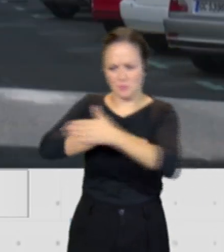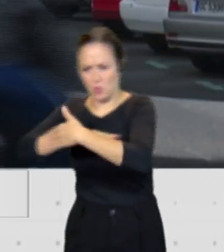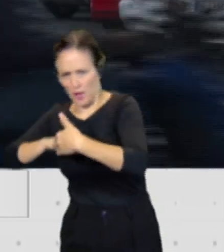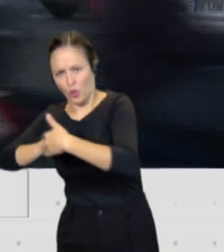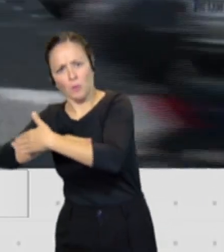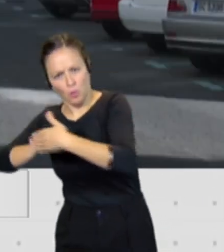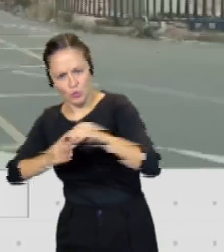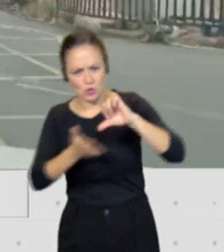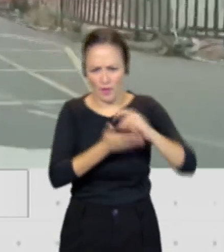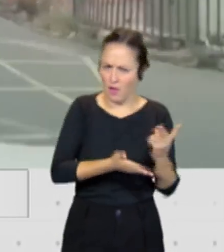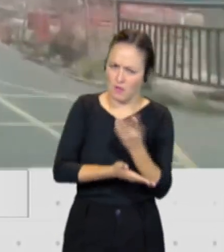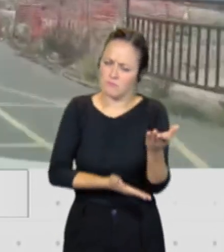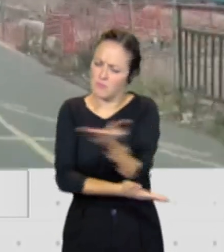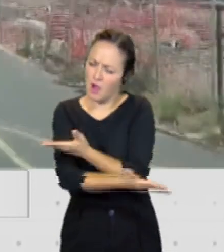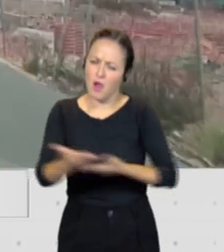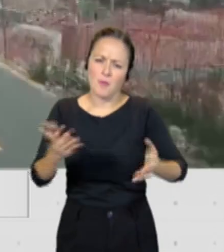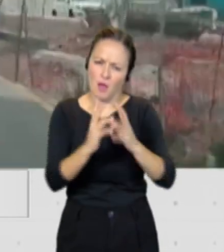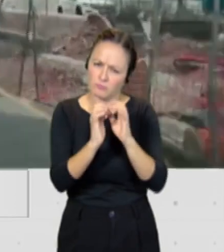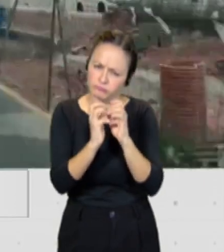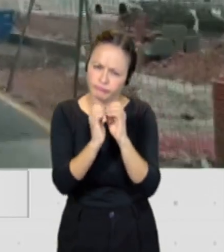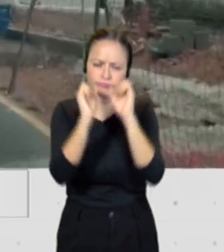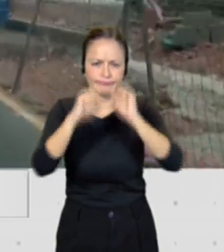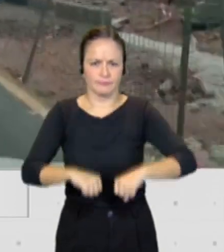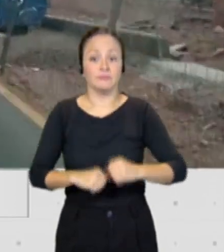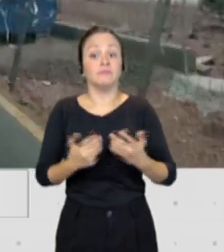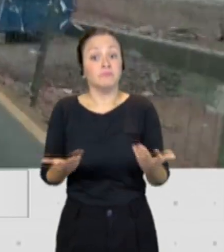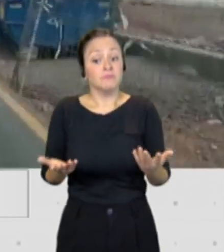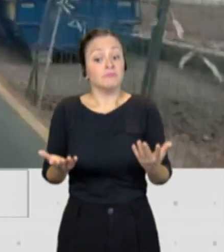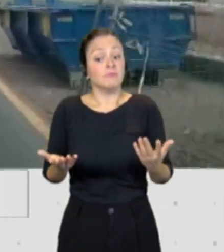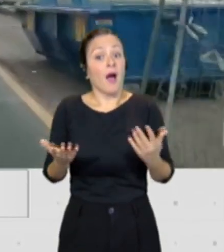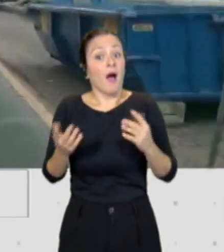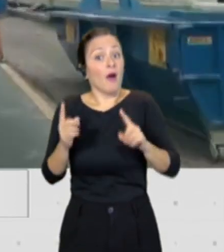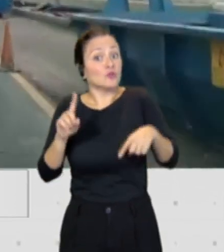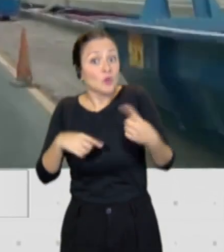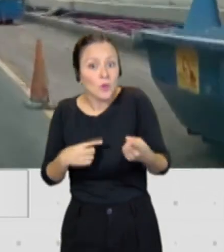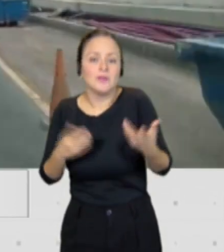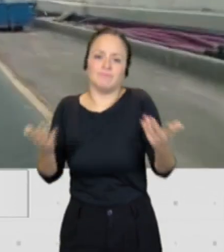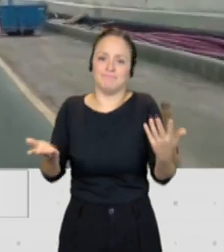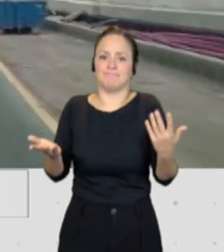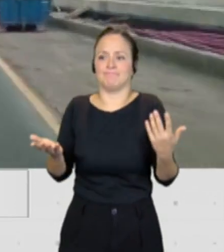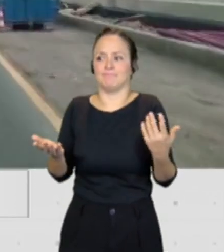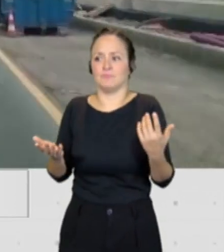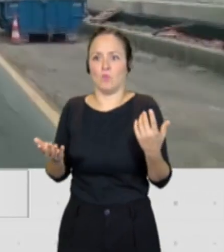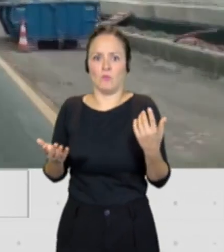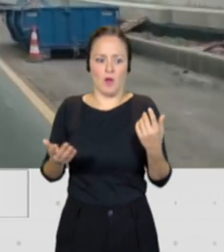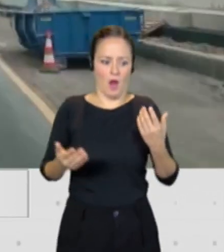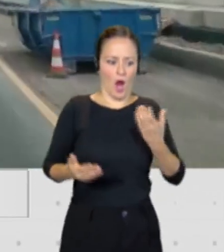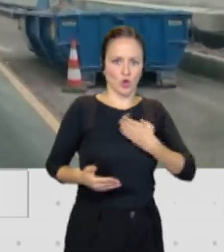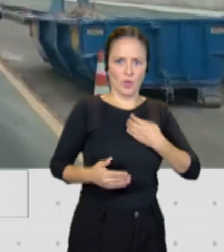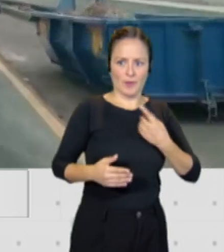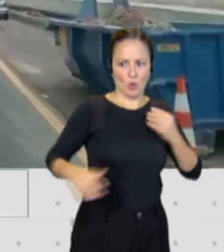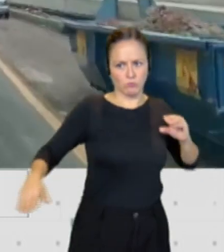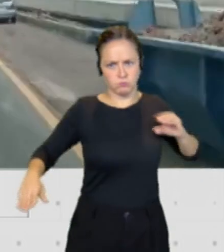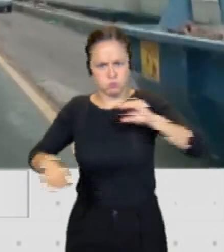la ciudad, y que como consecuencia de esos acuerdos, la ciudad ha llevado a cabo, el Ayuntamiento de Las Palmas de Gran Canaria, importantes inversiones en la zona